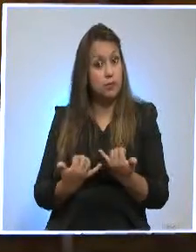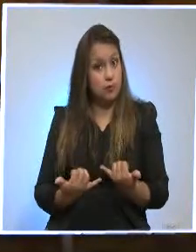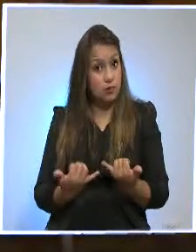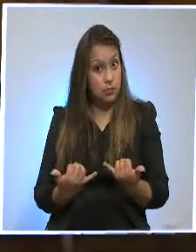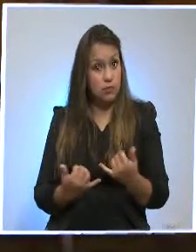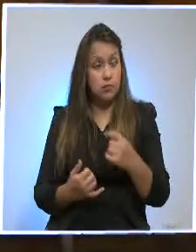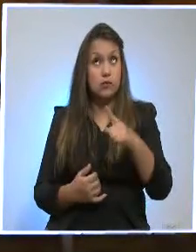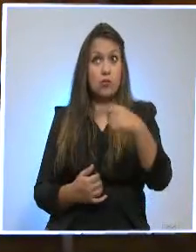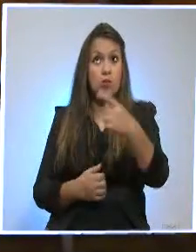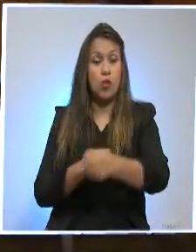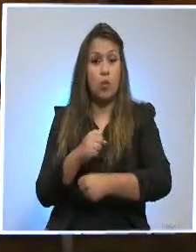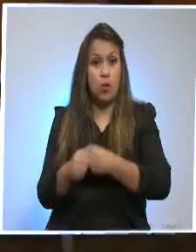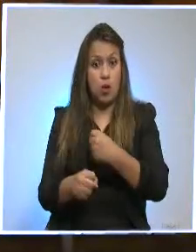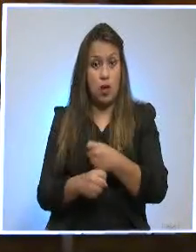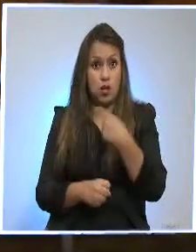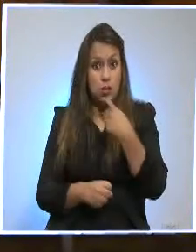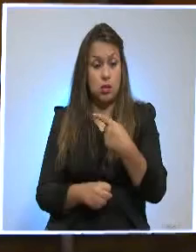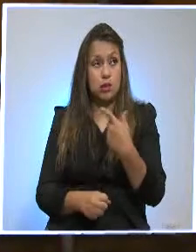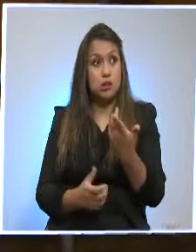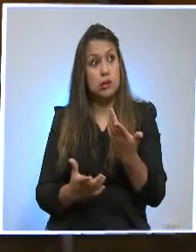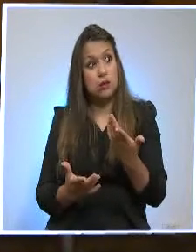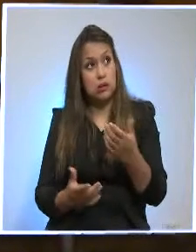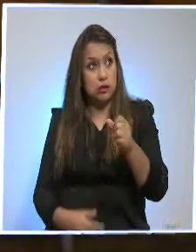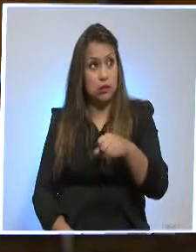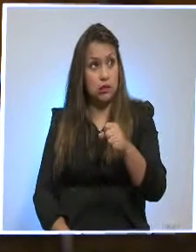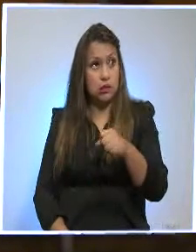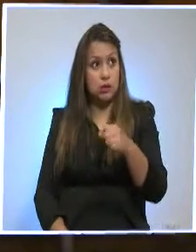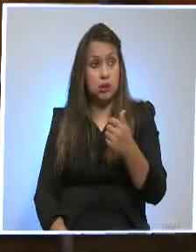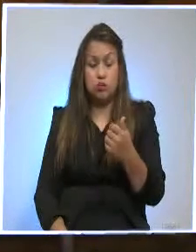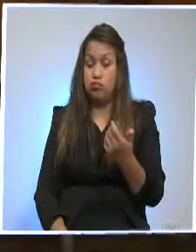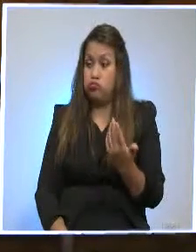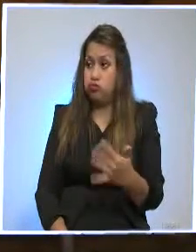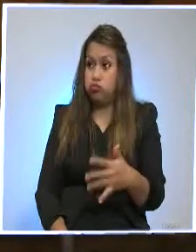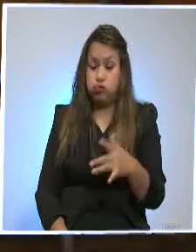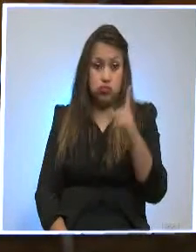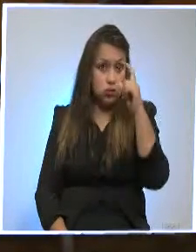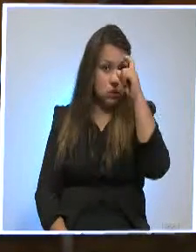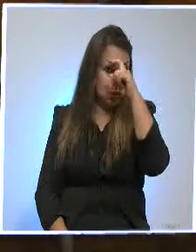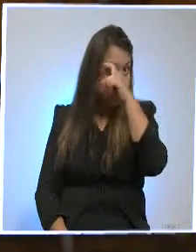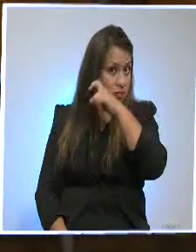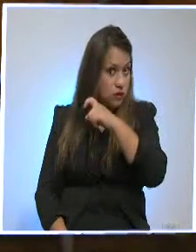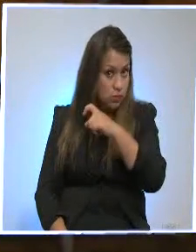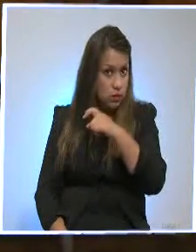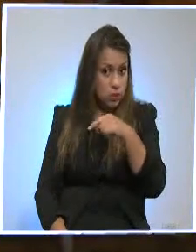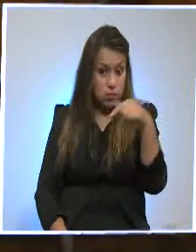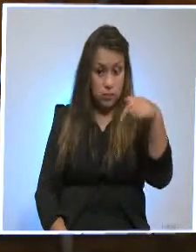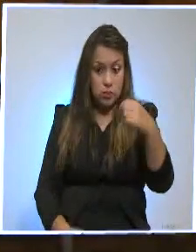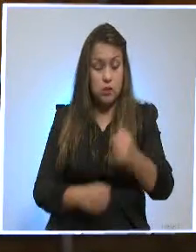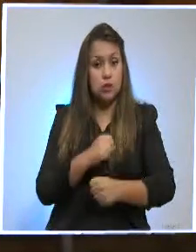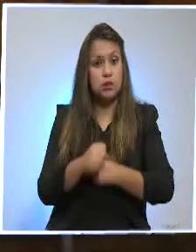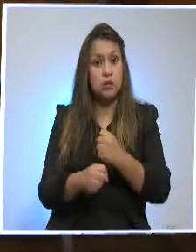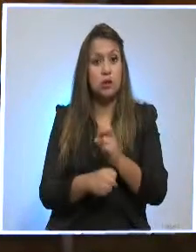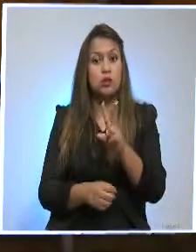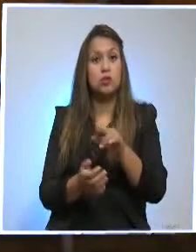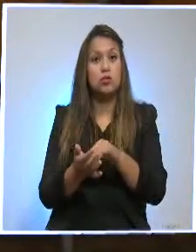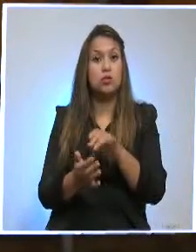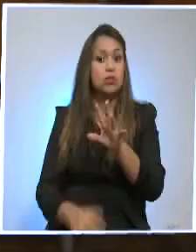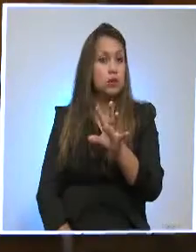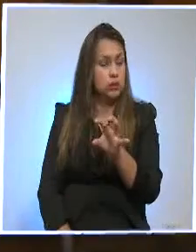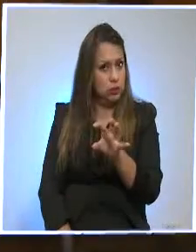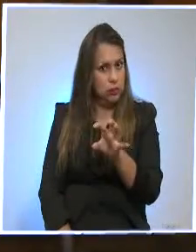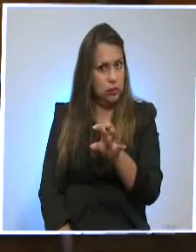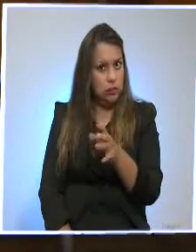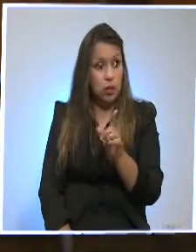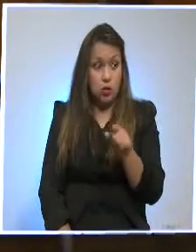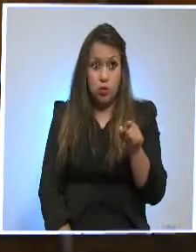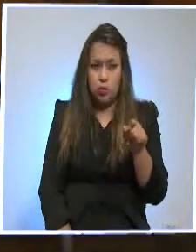2016 también será, en cierta medida, un año complicado como lo ha sido este 2015. ¿Qué expectativas se tiene de cara